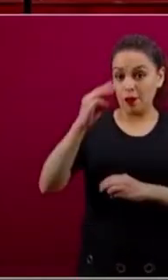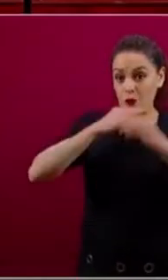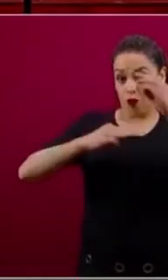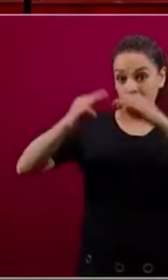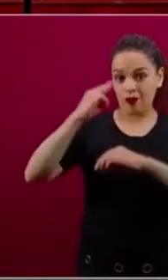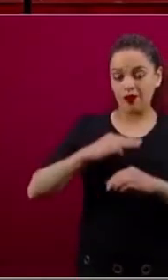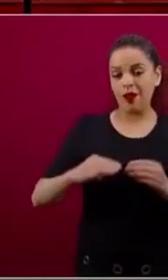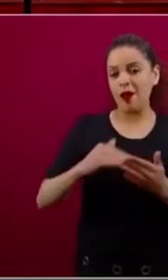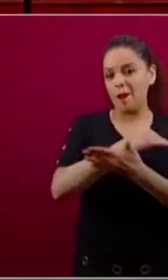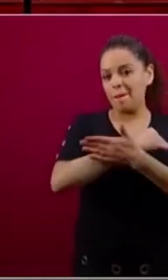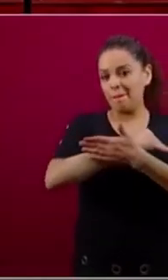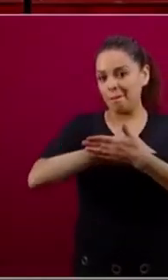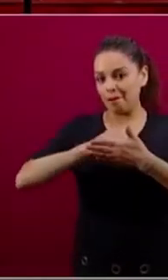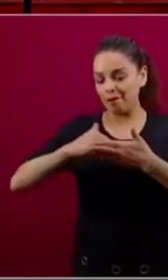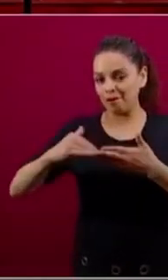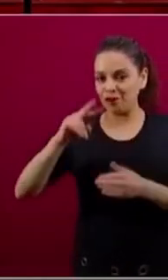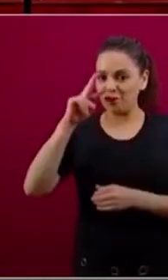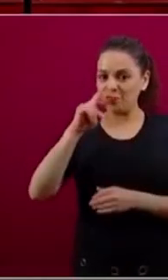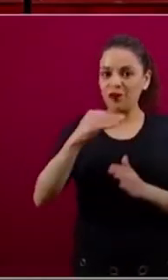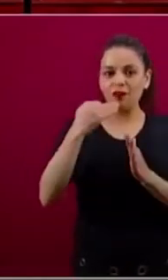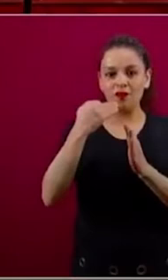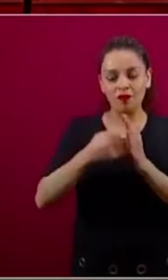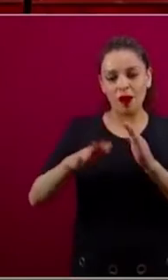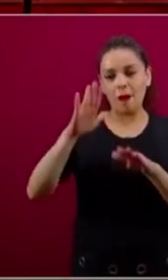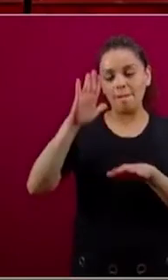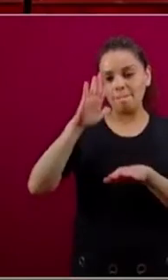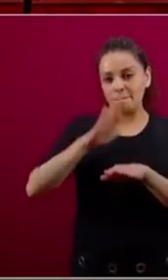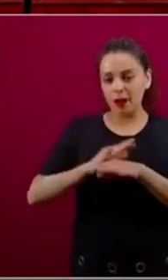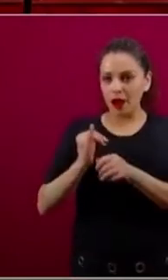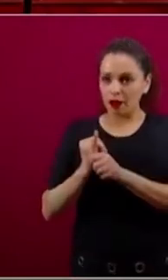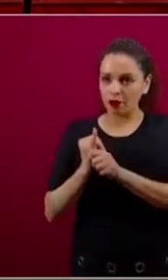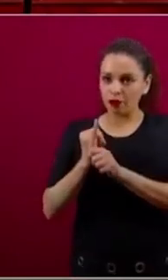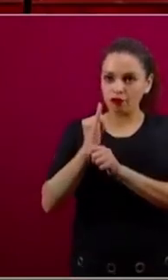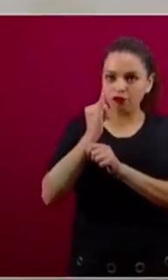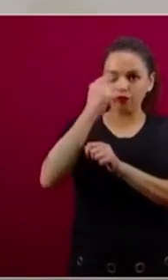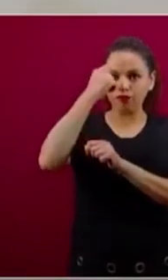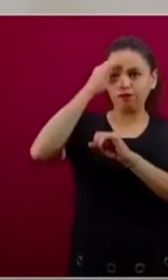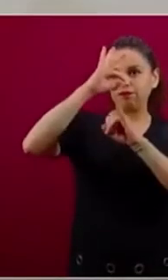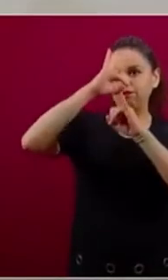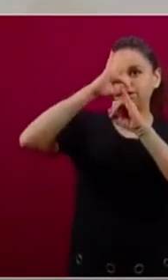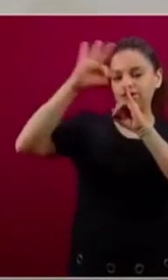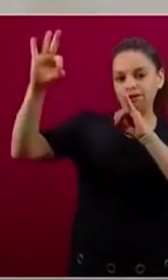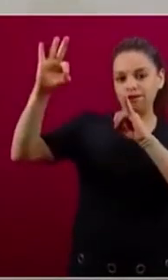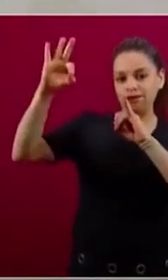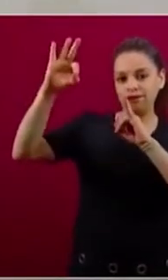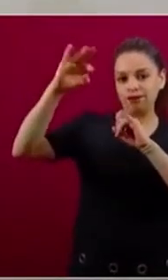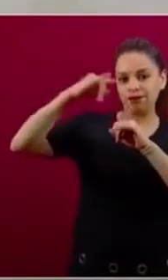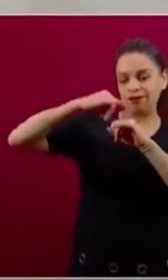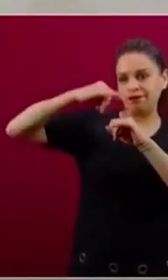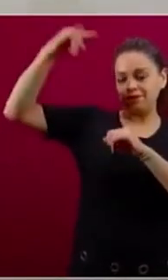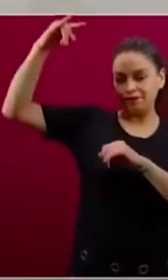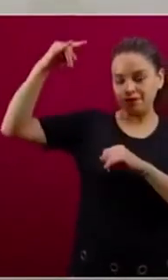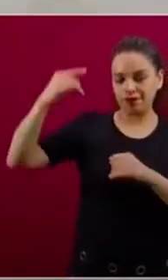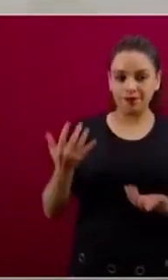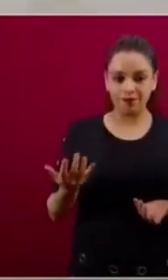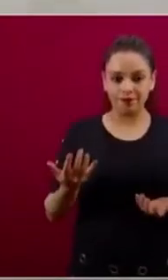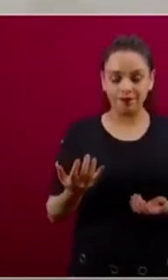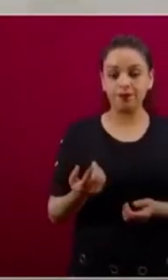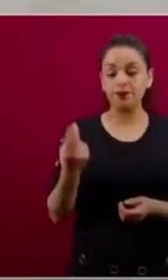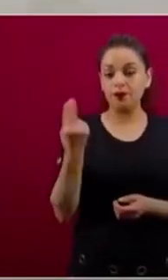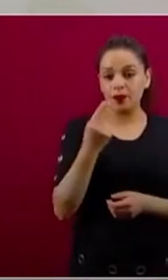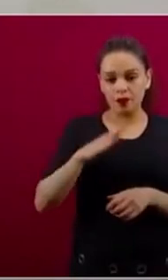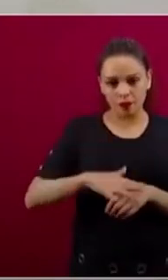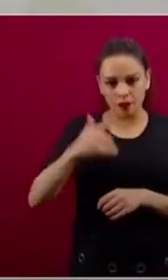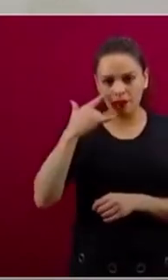falta la mitad para llegar a la cima, vamos a hacer el mejor esfuerzo y sobre todo el 4 de